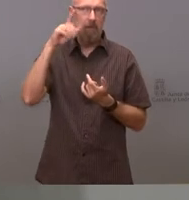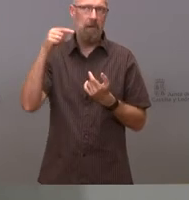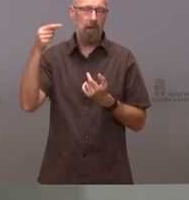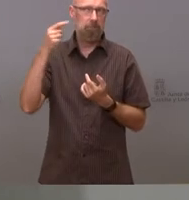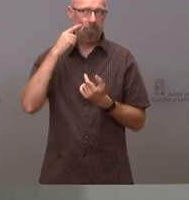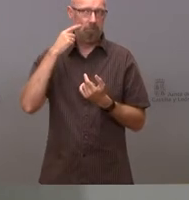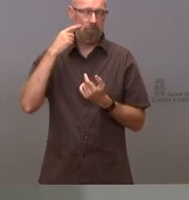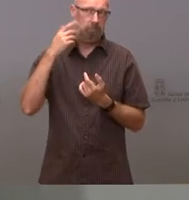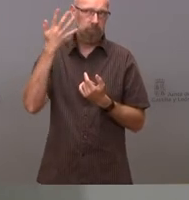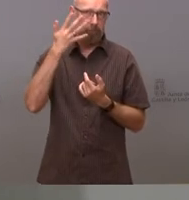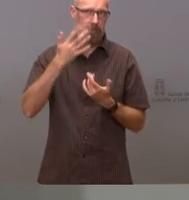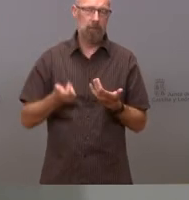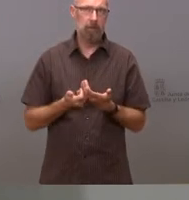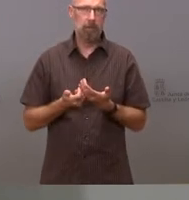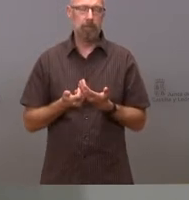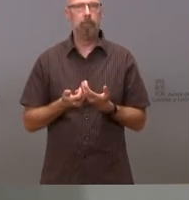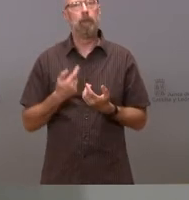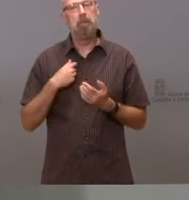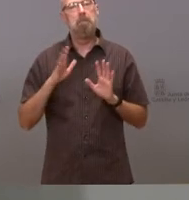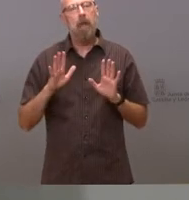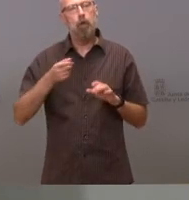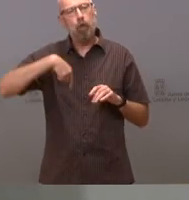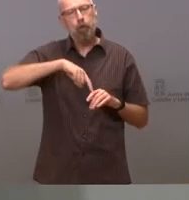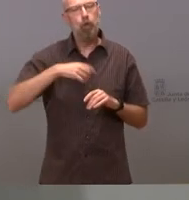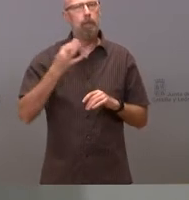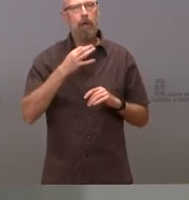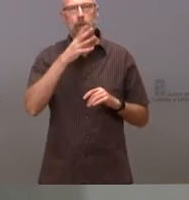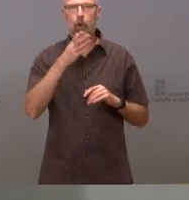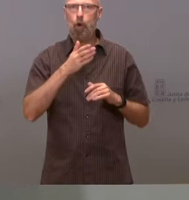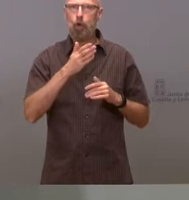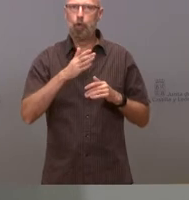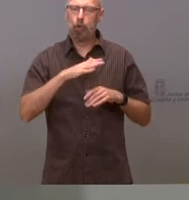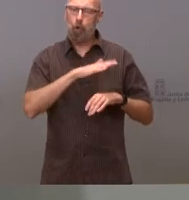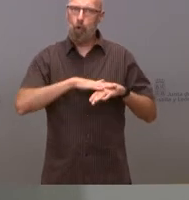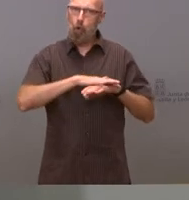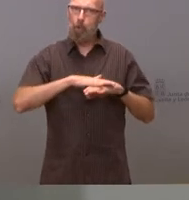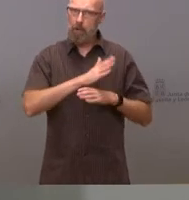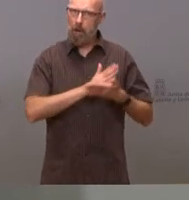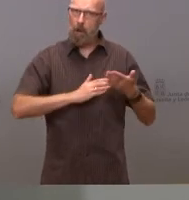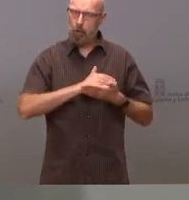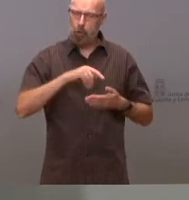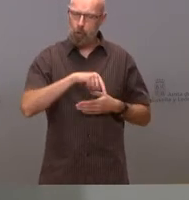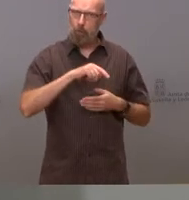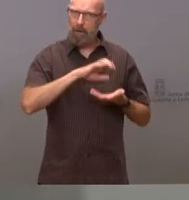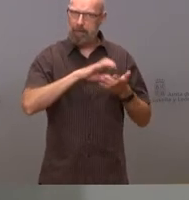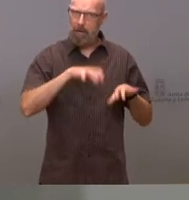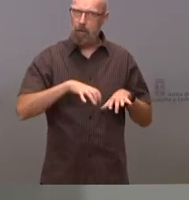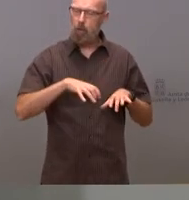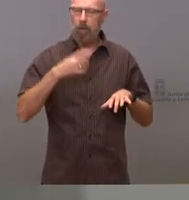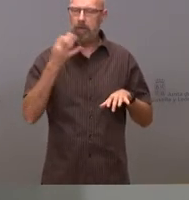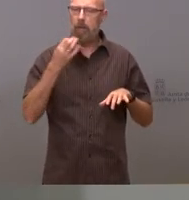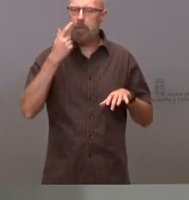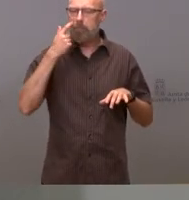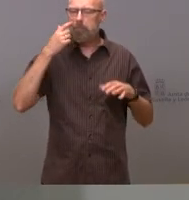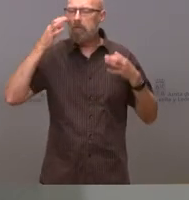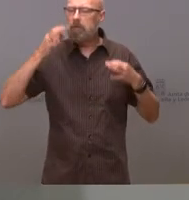insisto es nuestra obligación como gobierno autónomo como gobierno de Castilla y León asegurar que no se